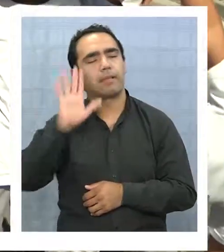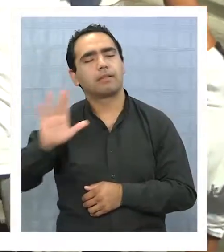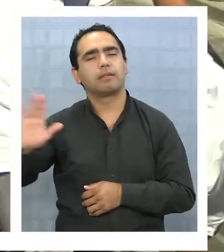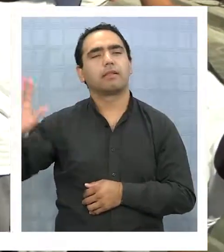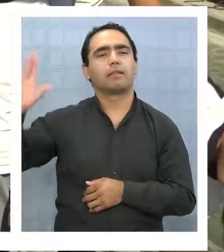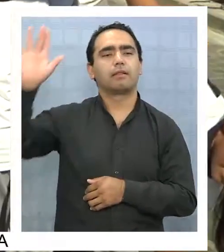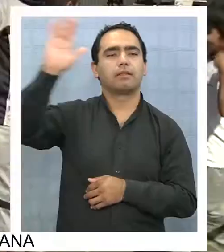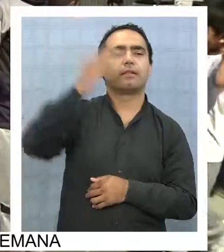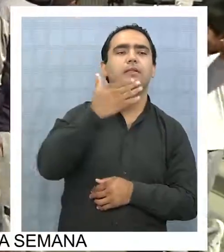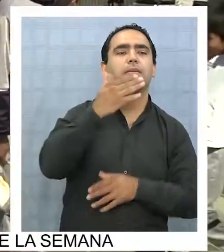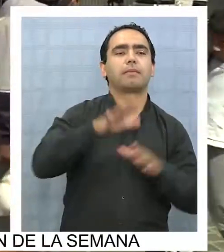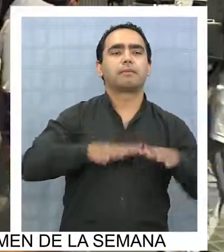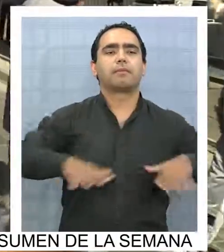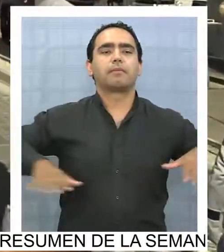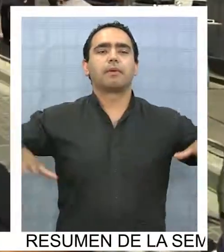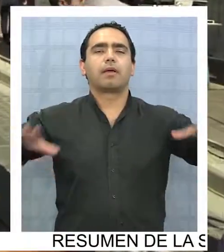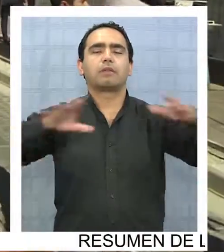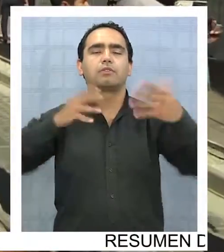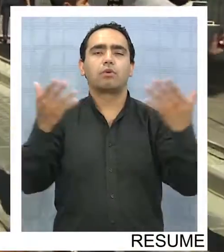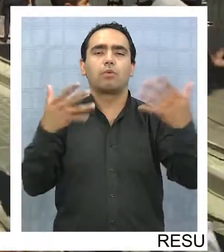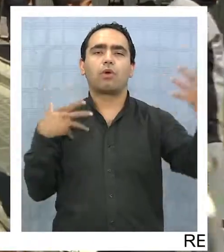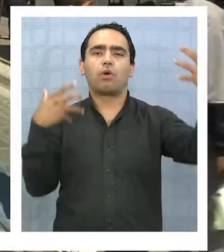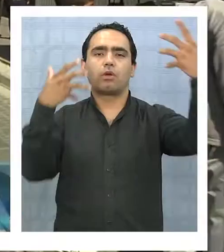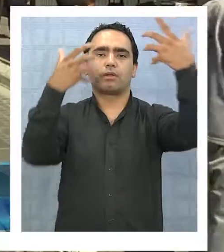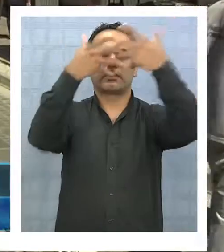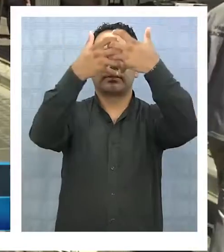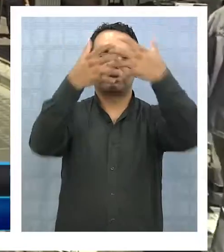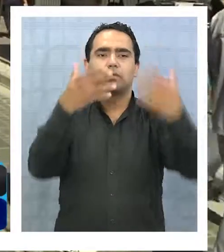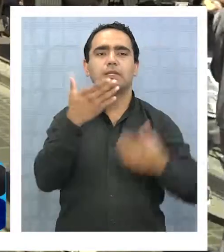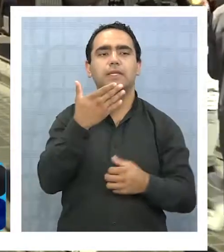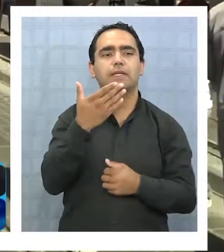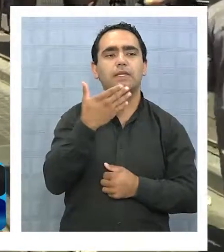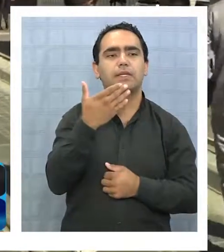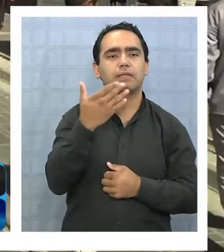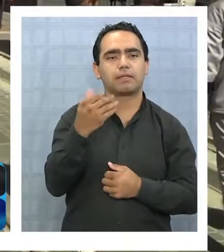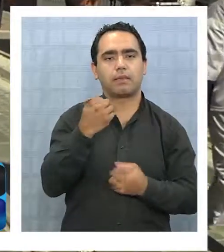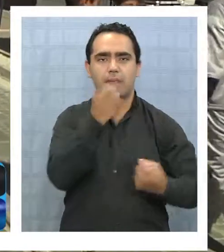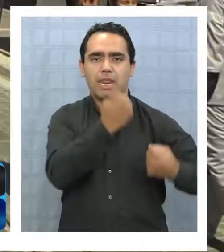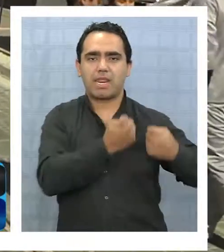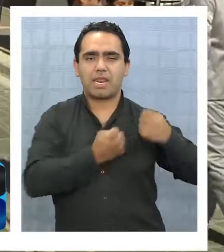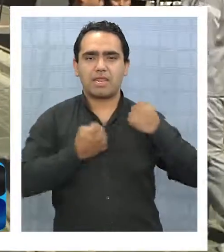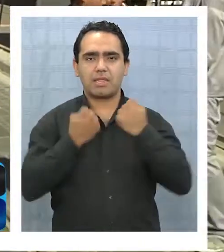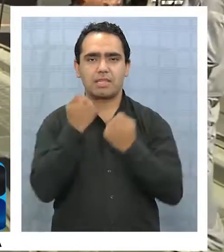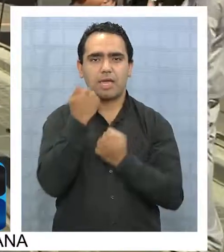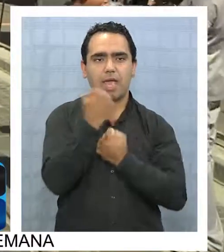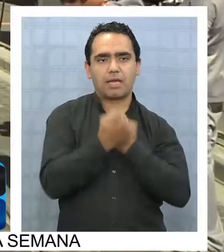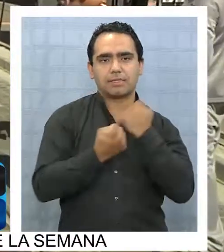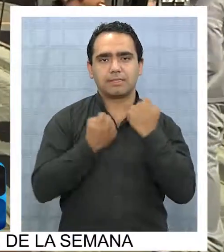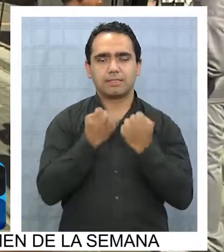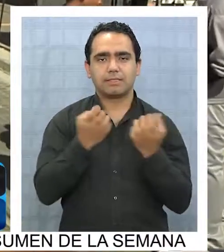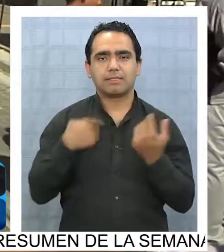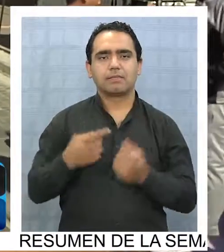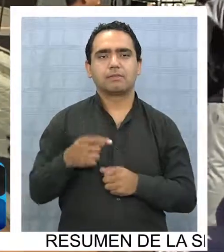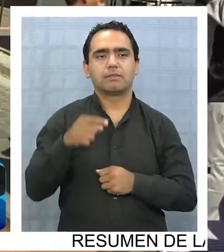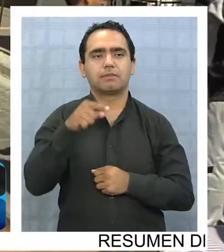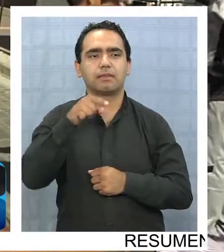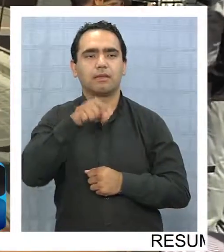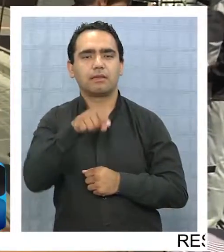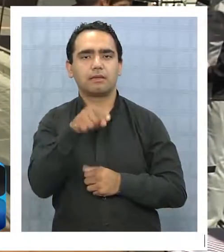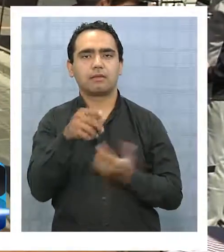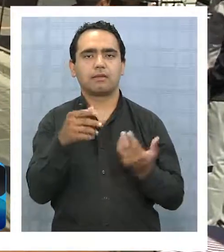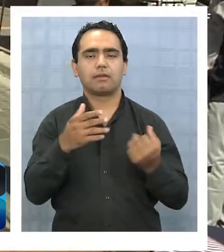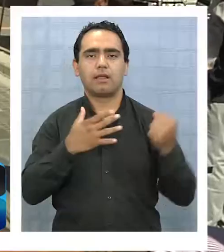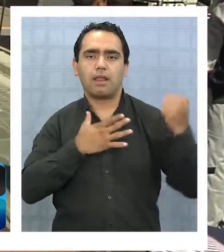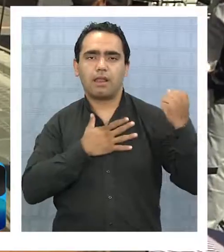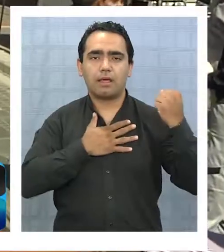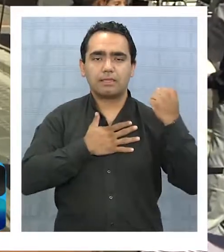el espacio interior, la conexión y en el área de la expresión corporal de la danza, que me dio otra faceta artística, el área